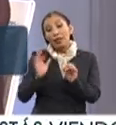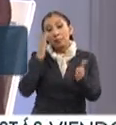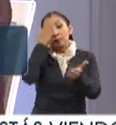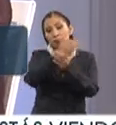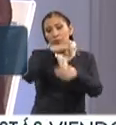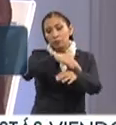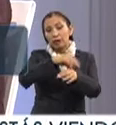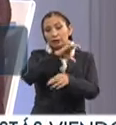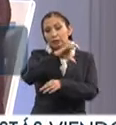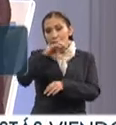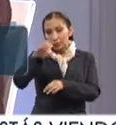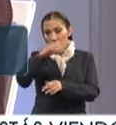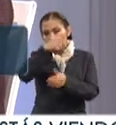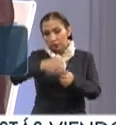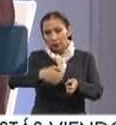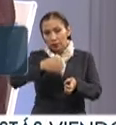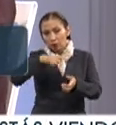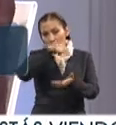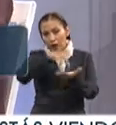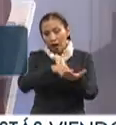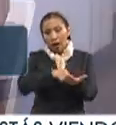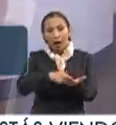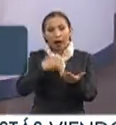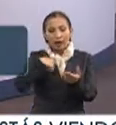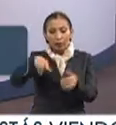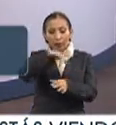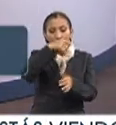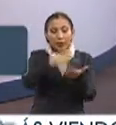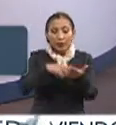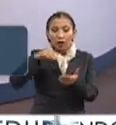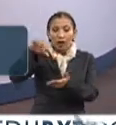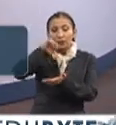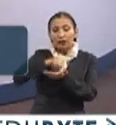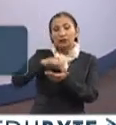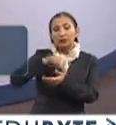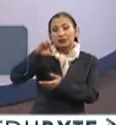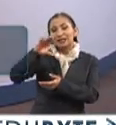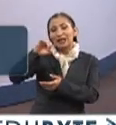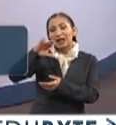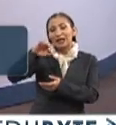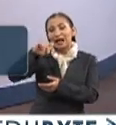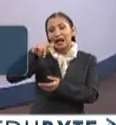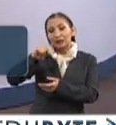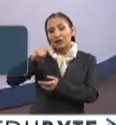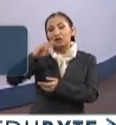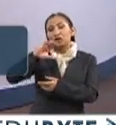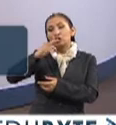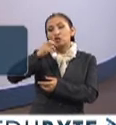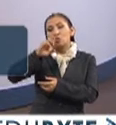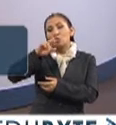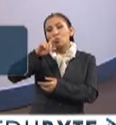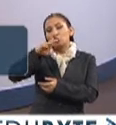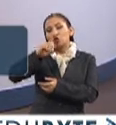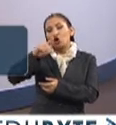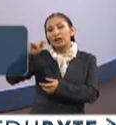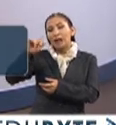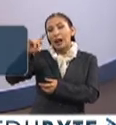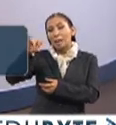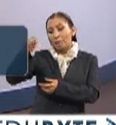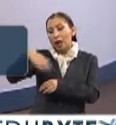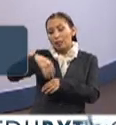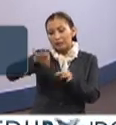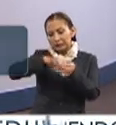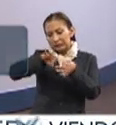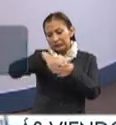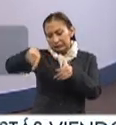al CC, que está dentro de las instalaciones del Centro Nacional de las Artes, en Churbusco y Tlalpan. Y, bueno, acercándose ahí,